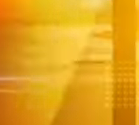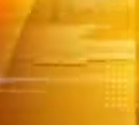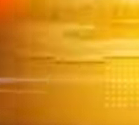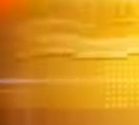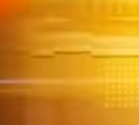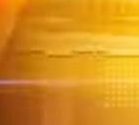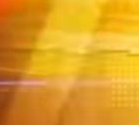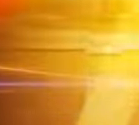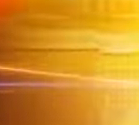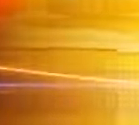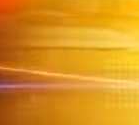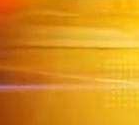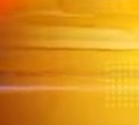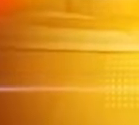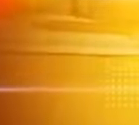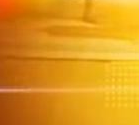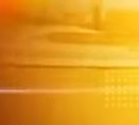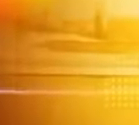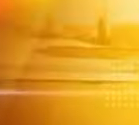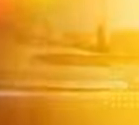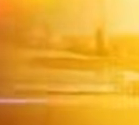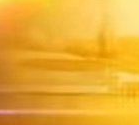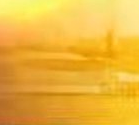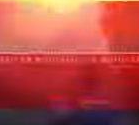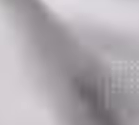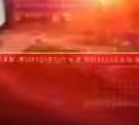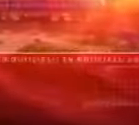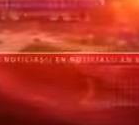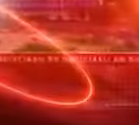Interacciones. Comunidades.